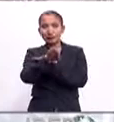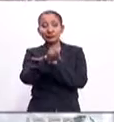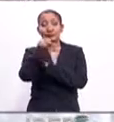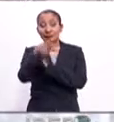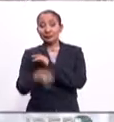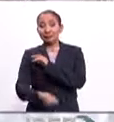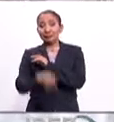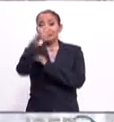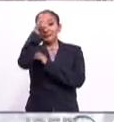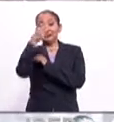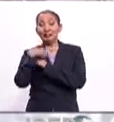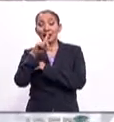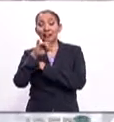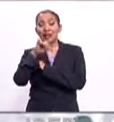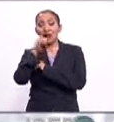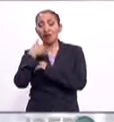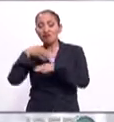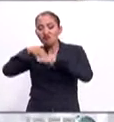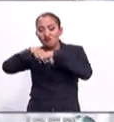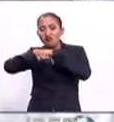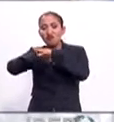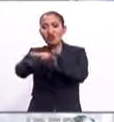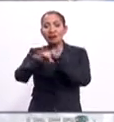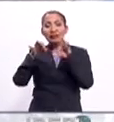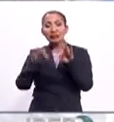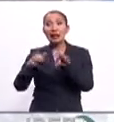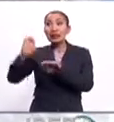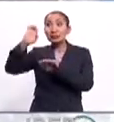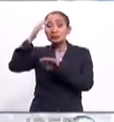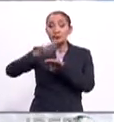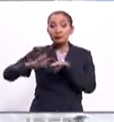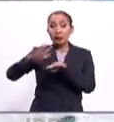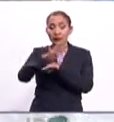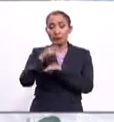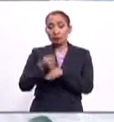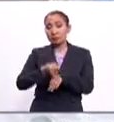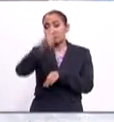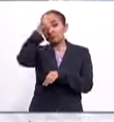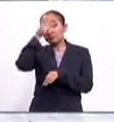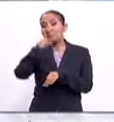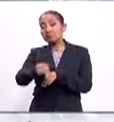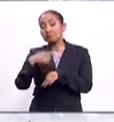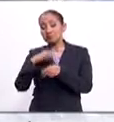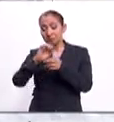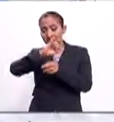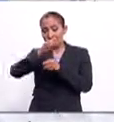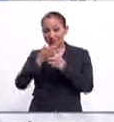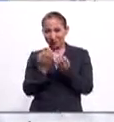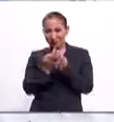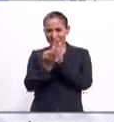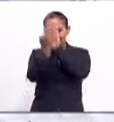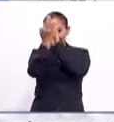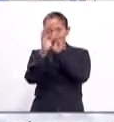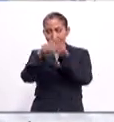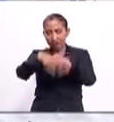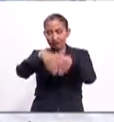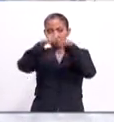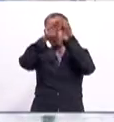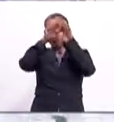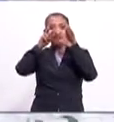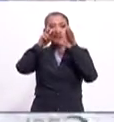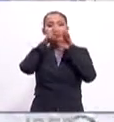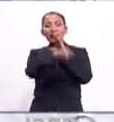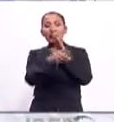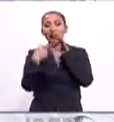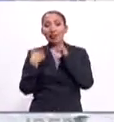Fue la primera vez que la Dragon fue ingresada estando en el espacio y la primera vez que la escotilla frontal de la Estación Espacial fue